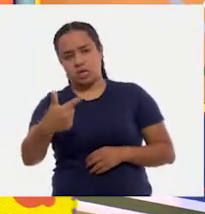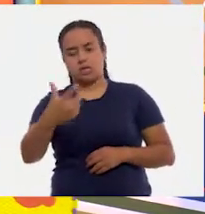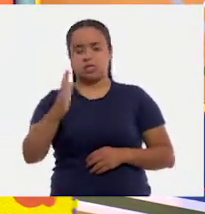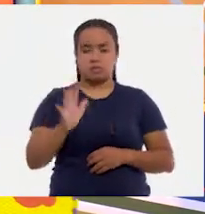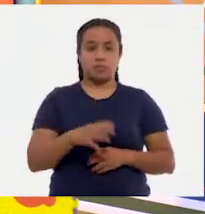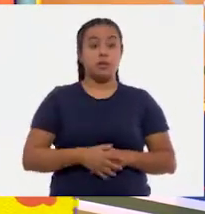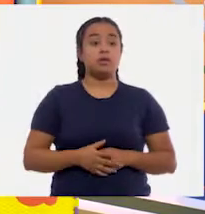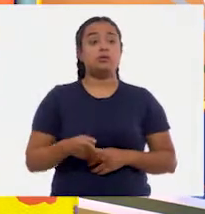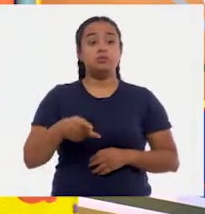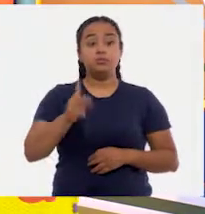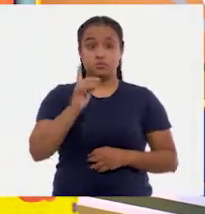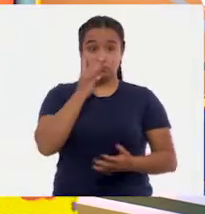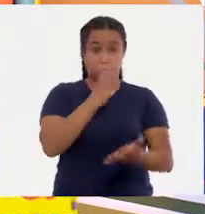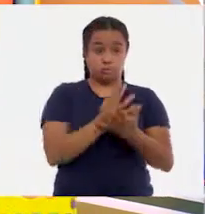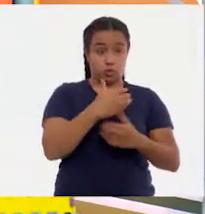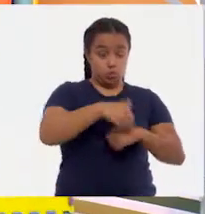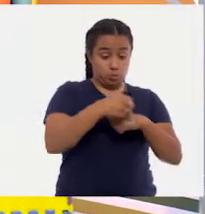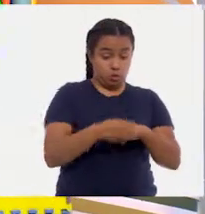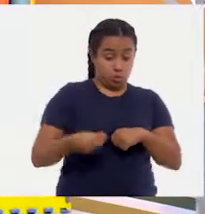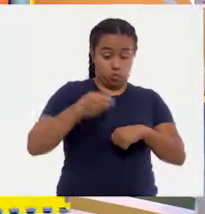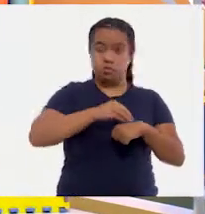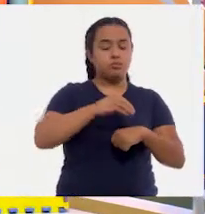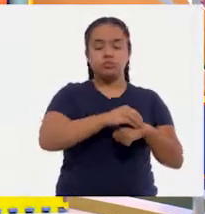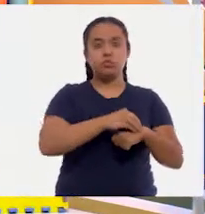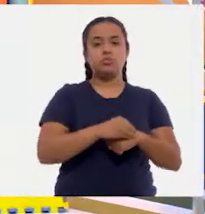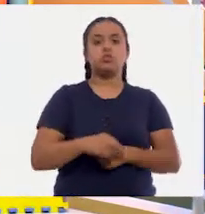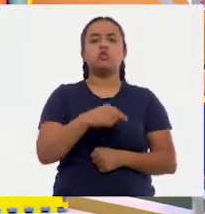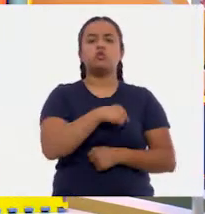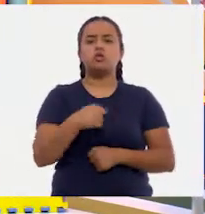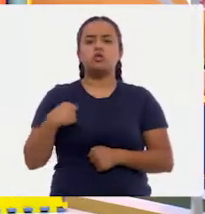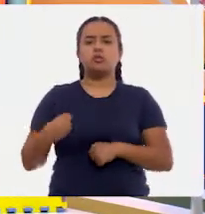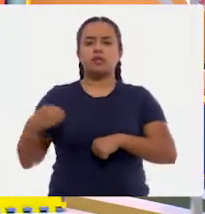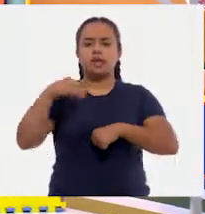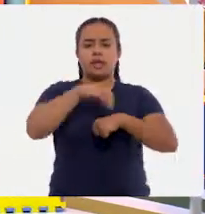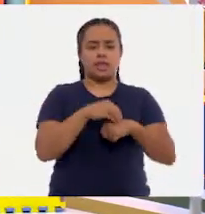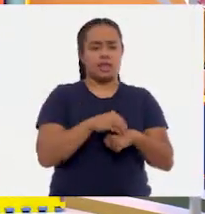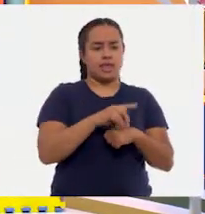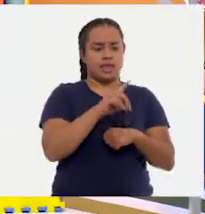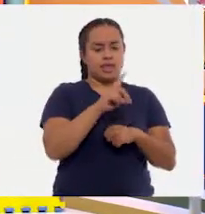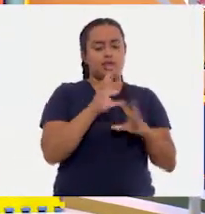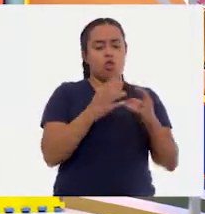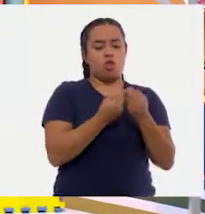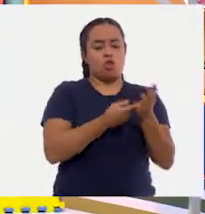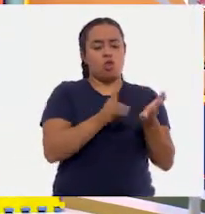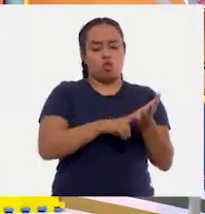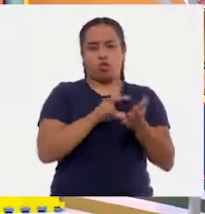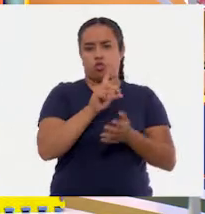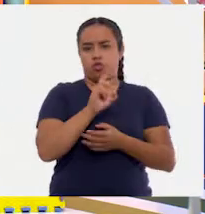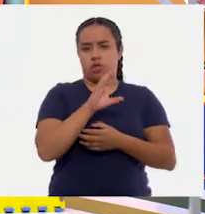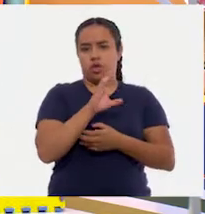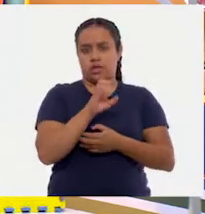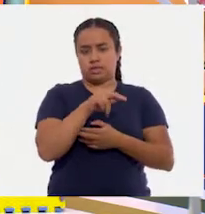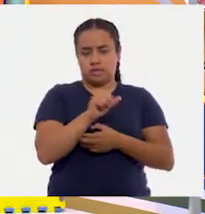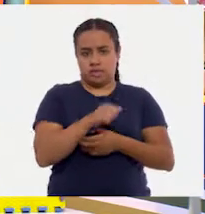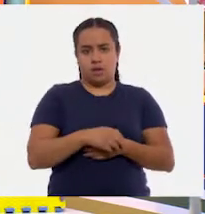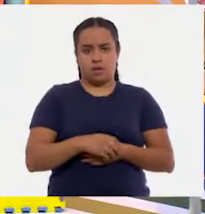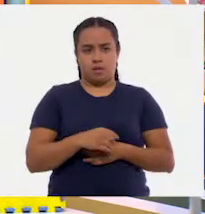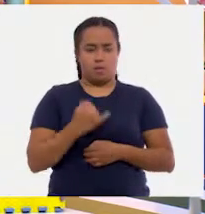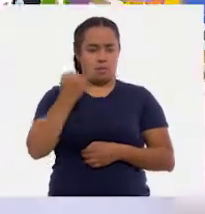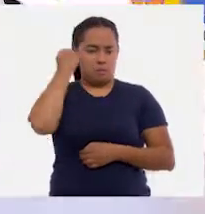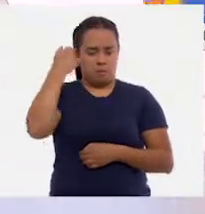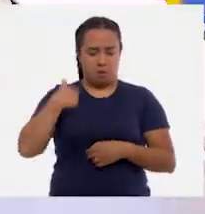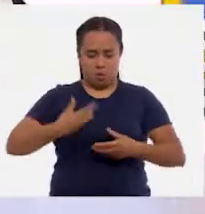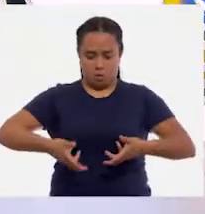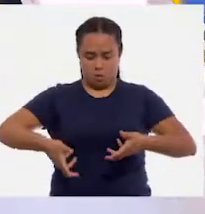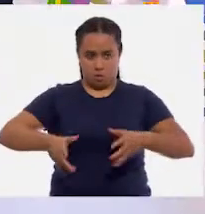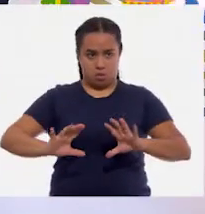Pero no vamos a sumar unidades, lo que vamos a sumar son decenas. Es decir, Leticia, por ejemplo, supongamos que yo aviento el